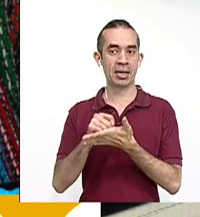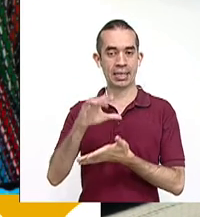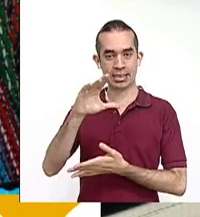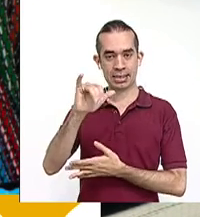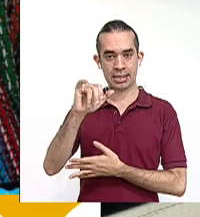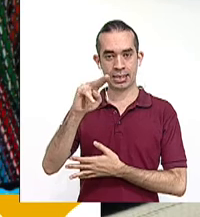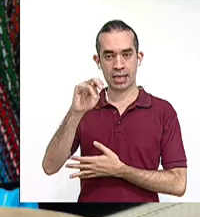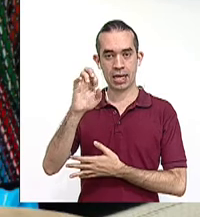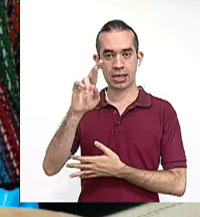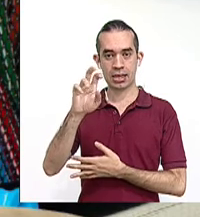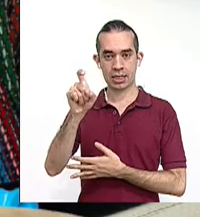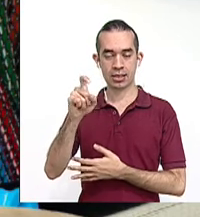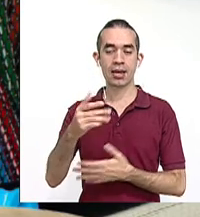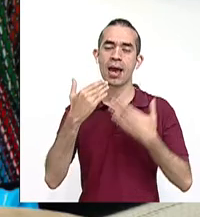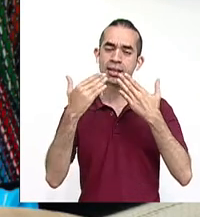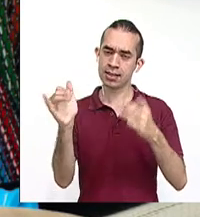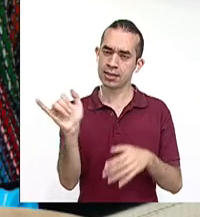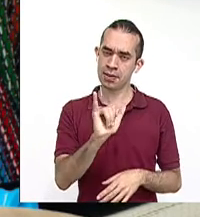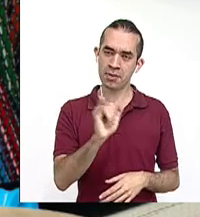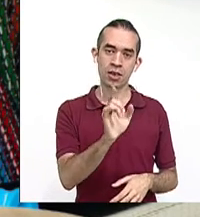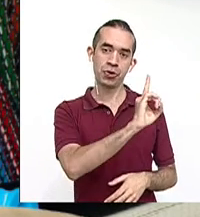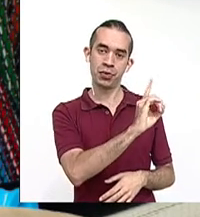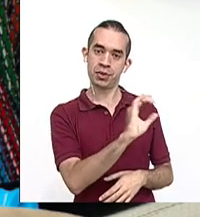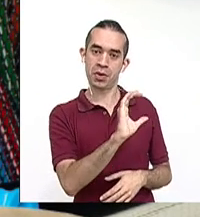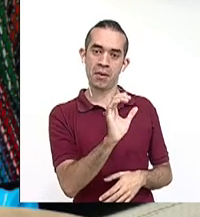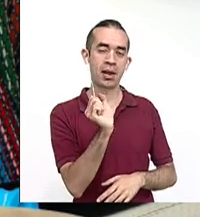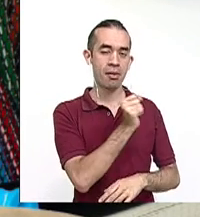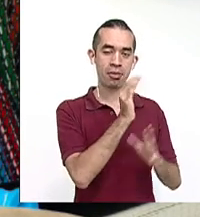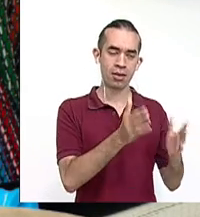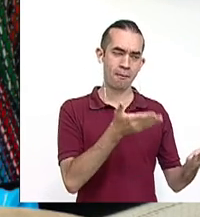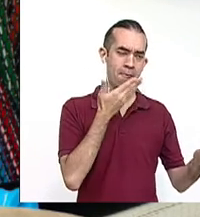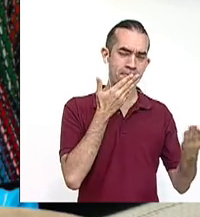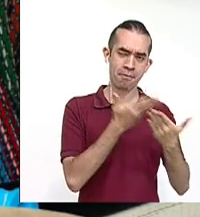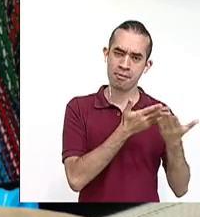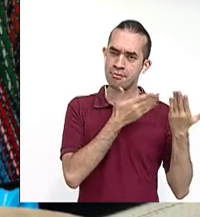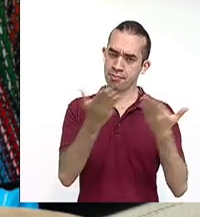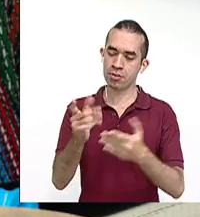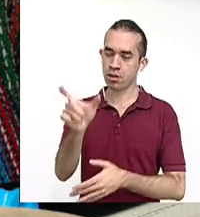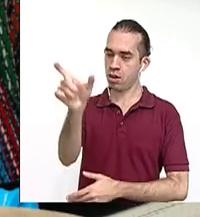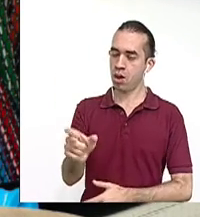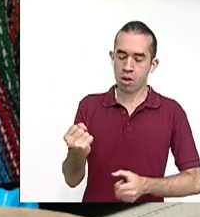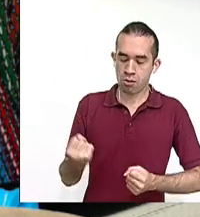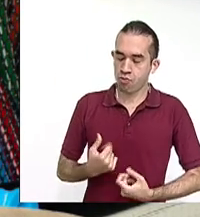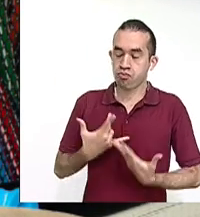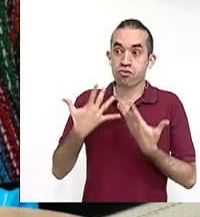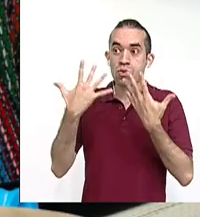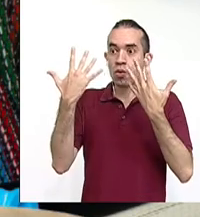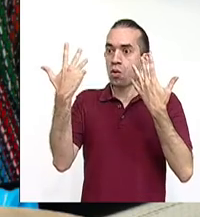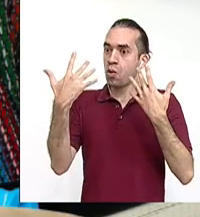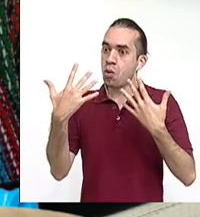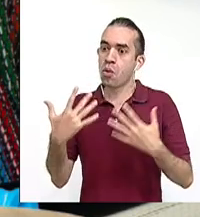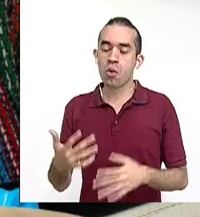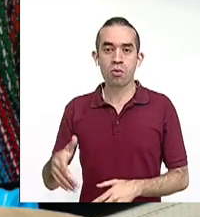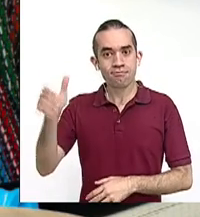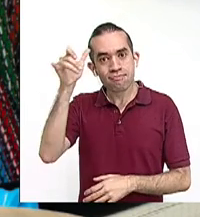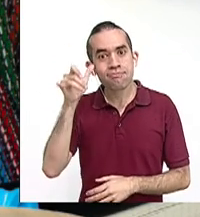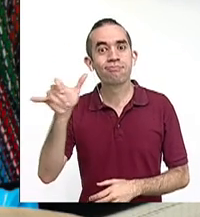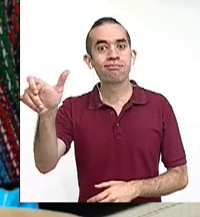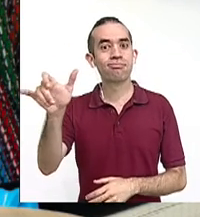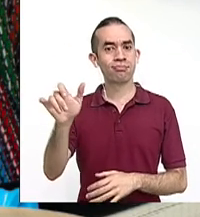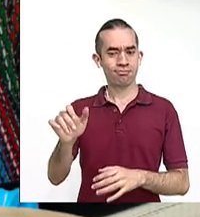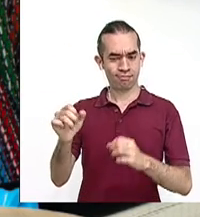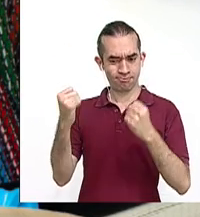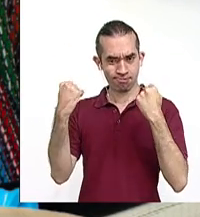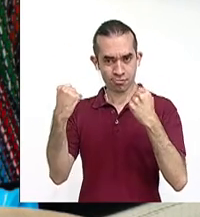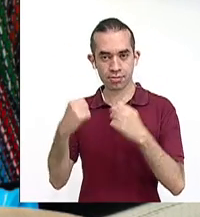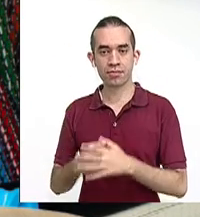Agradecemos también a Dionisio Cabal por esta valiosa pieza musical o musa impertérrita. Y agradecemos especialmente a